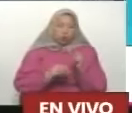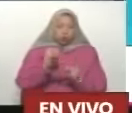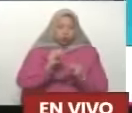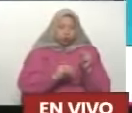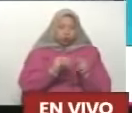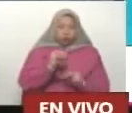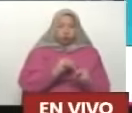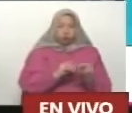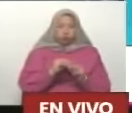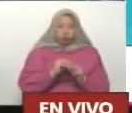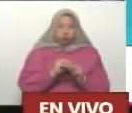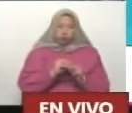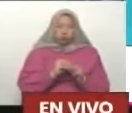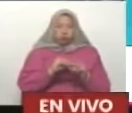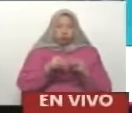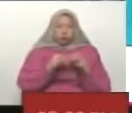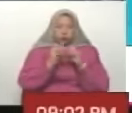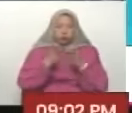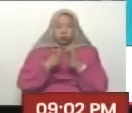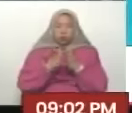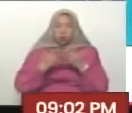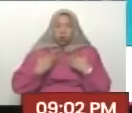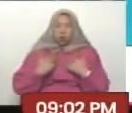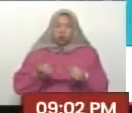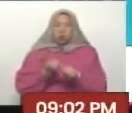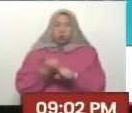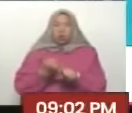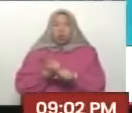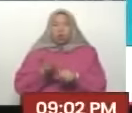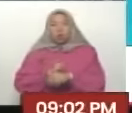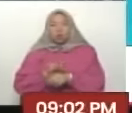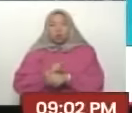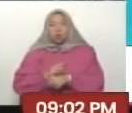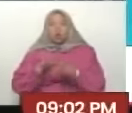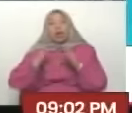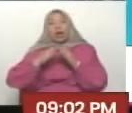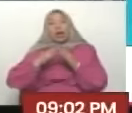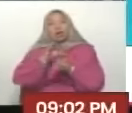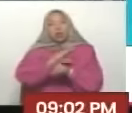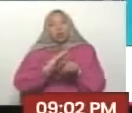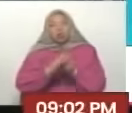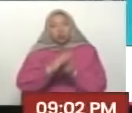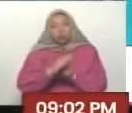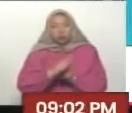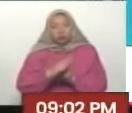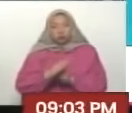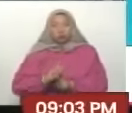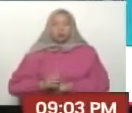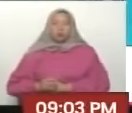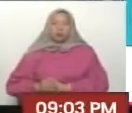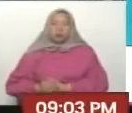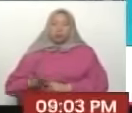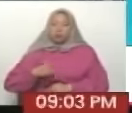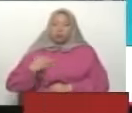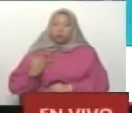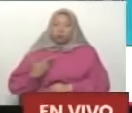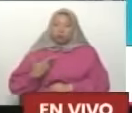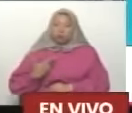Hemos recuperado centros de salud. Y ahora vamos recuperando casas de cultura. Por eso,